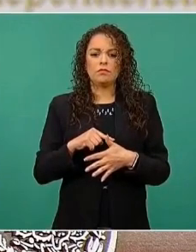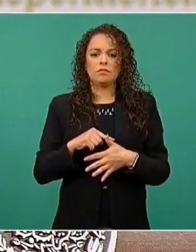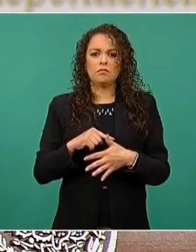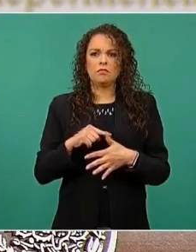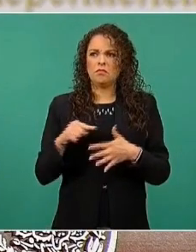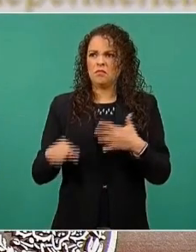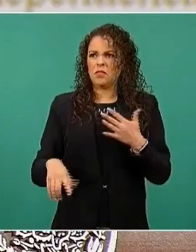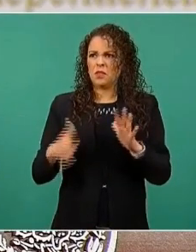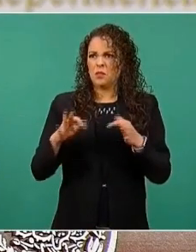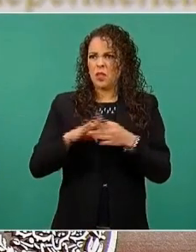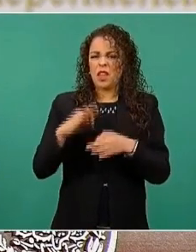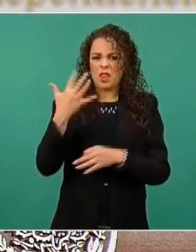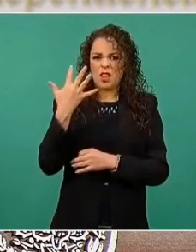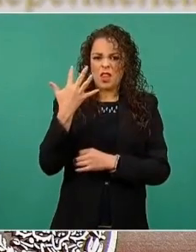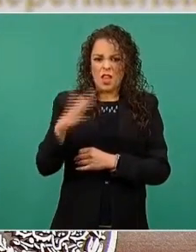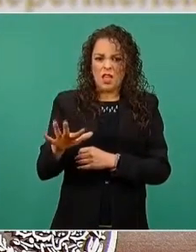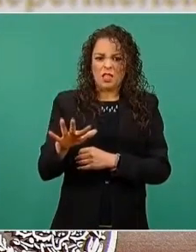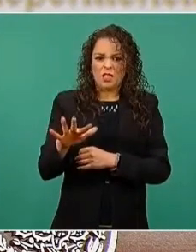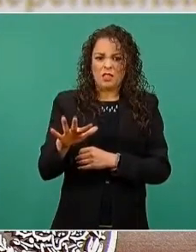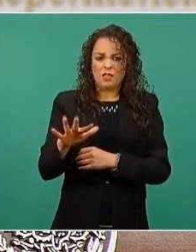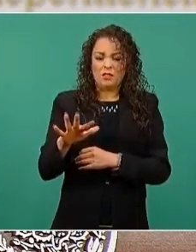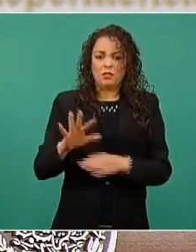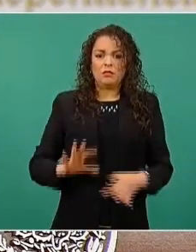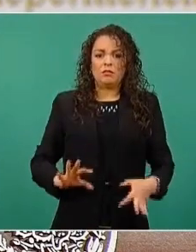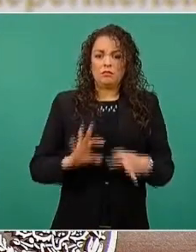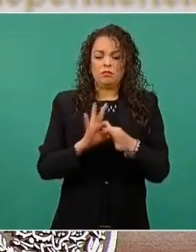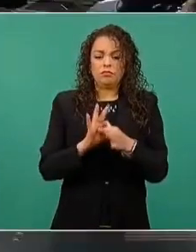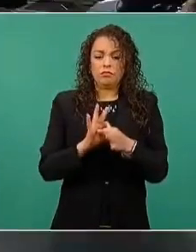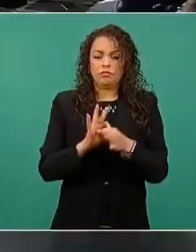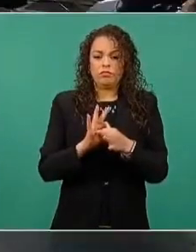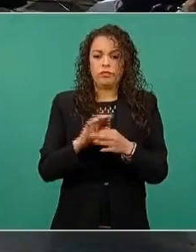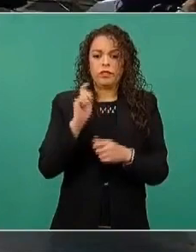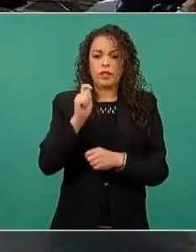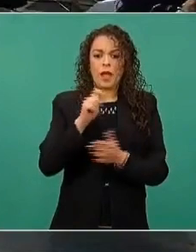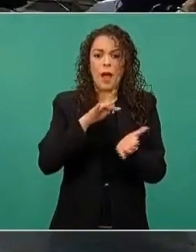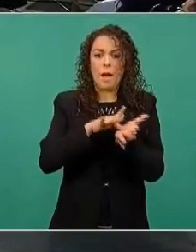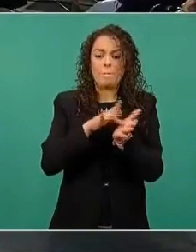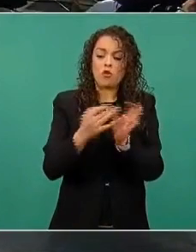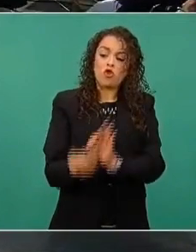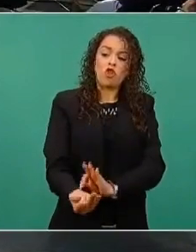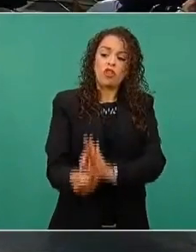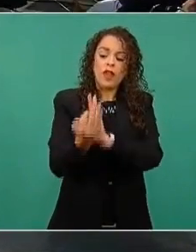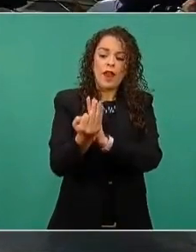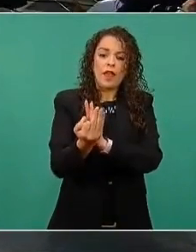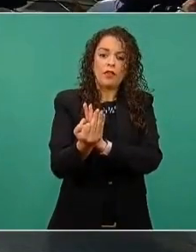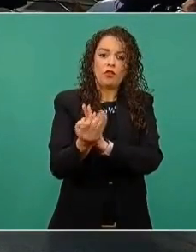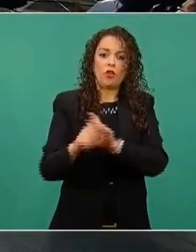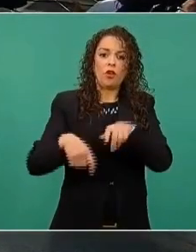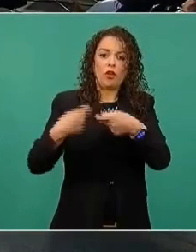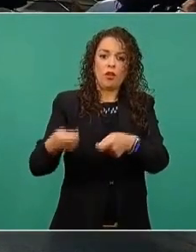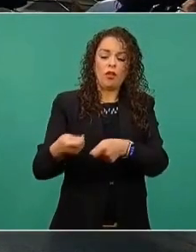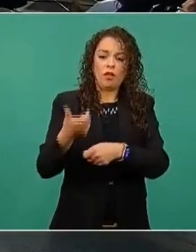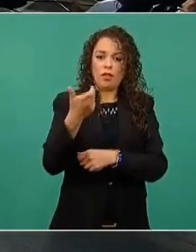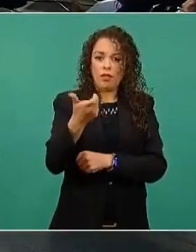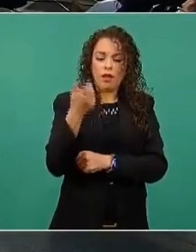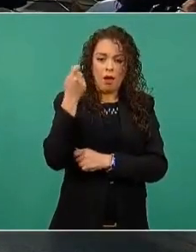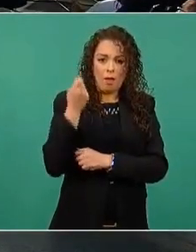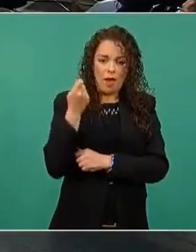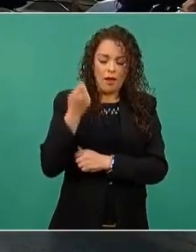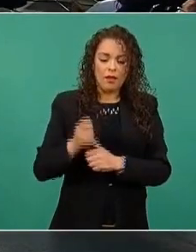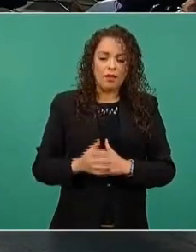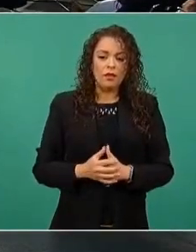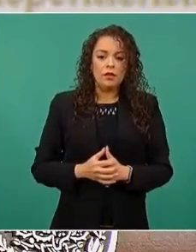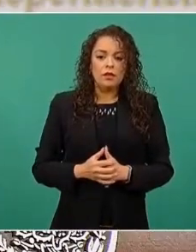de los que tienen que ver con el apoyo directo. Y que